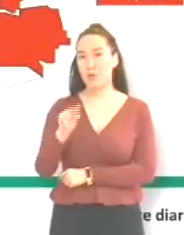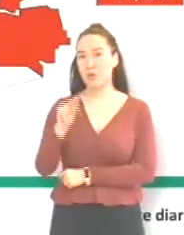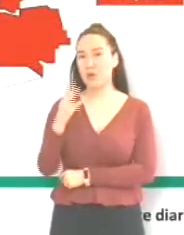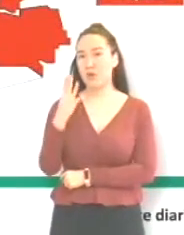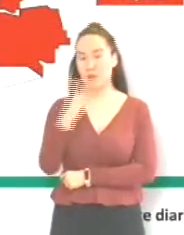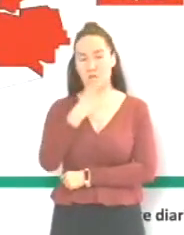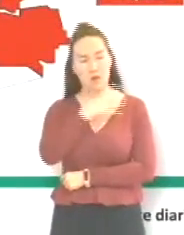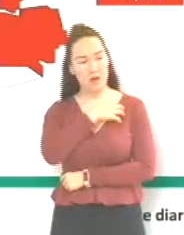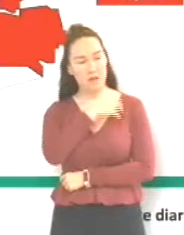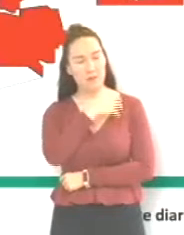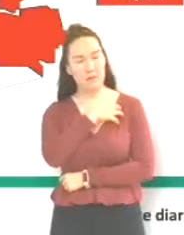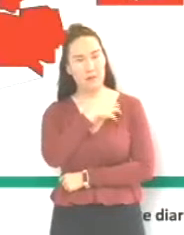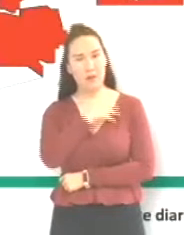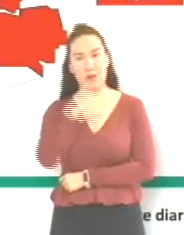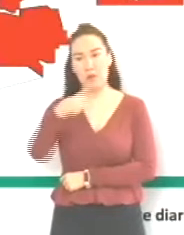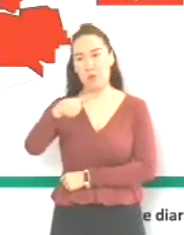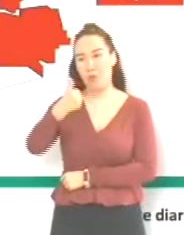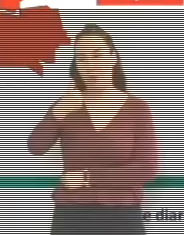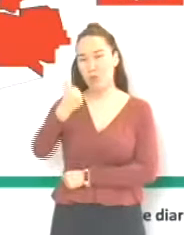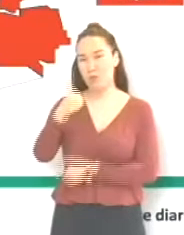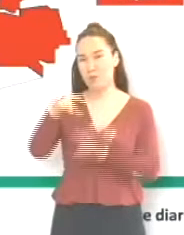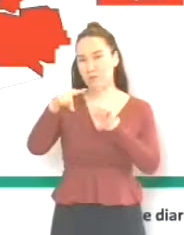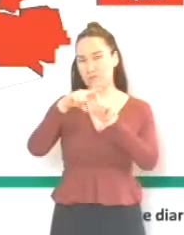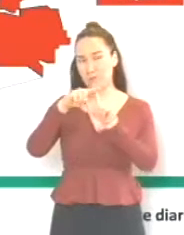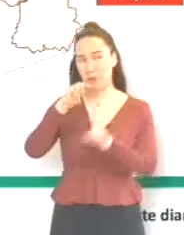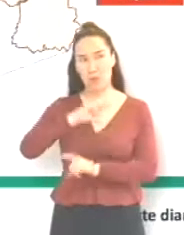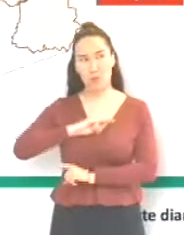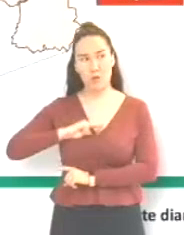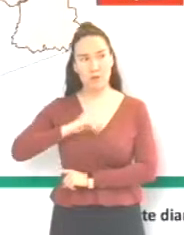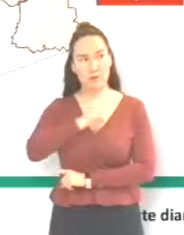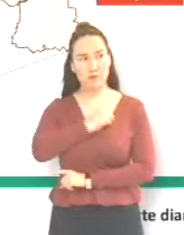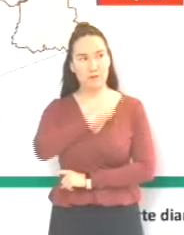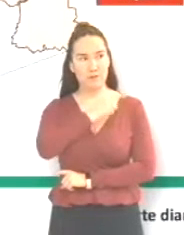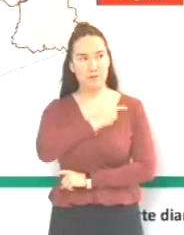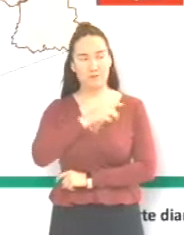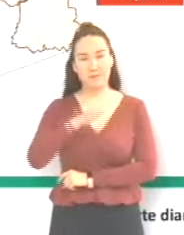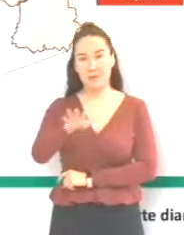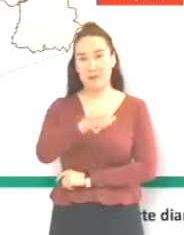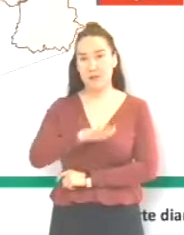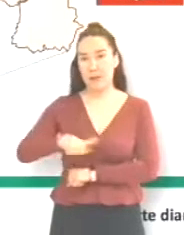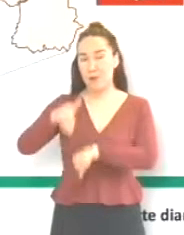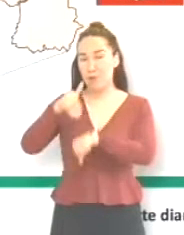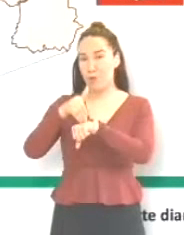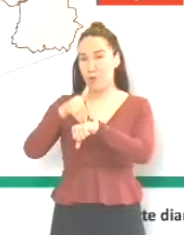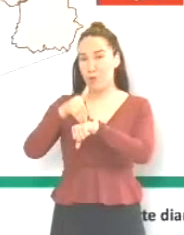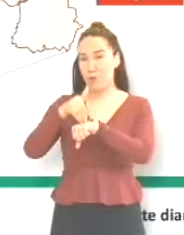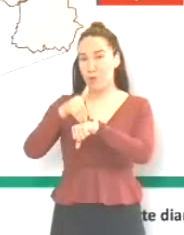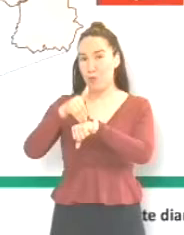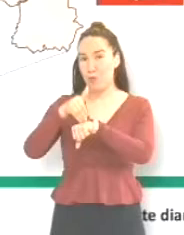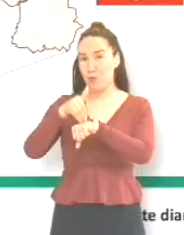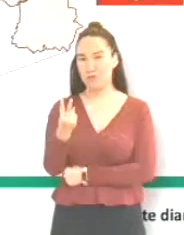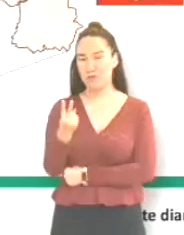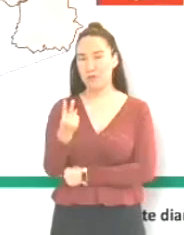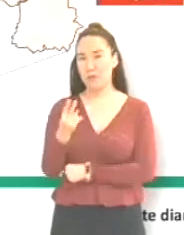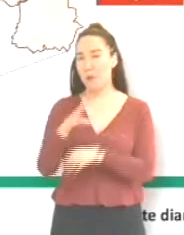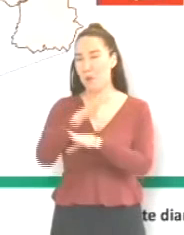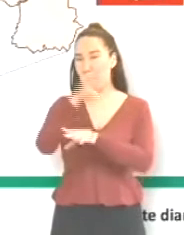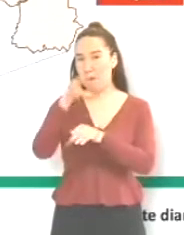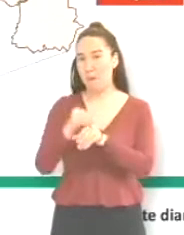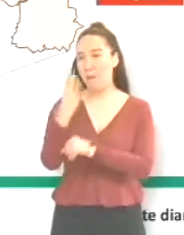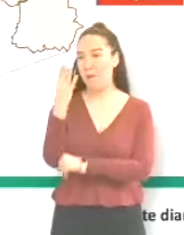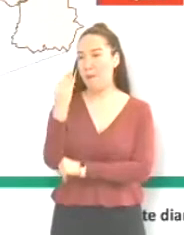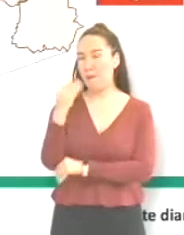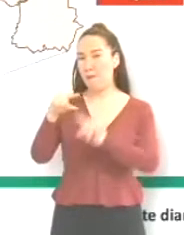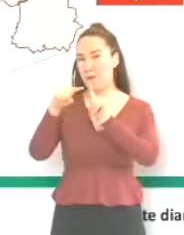de la capital del estado, y once del municipio de Soledad en la región sanitaria número dos, tenemos un total de nueve personas